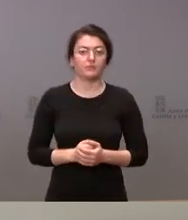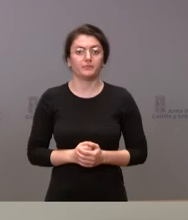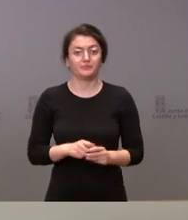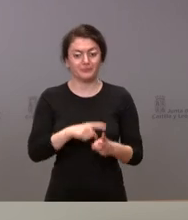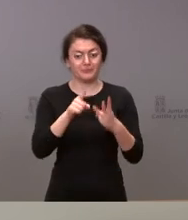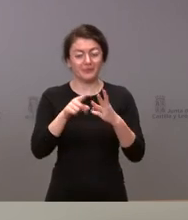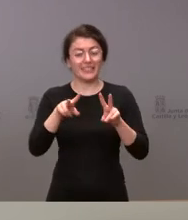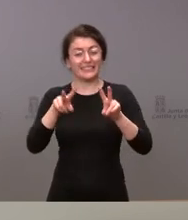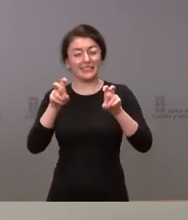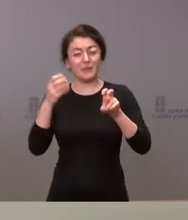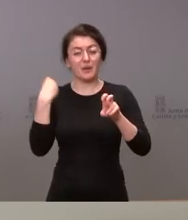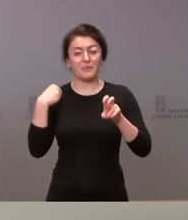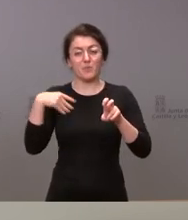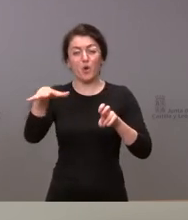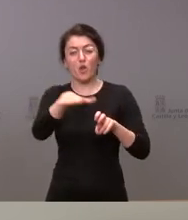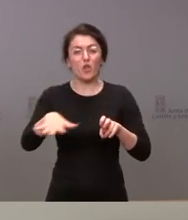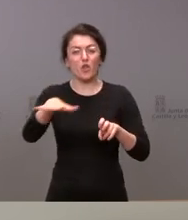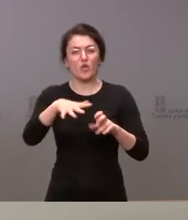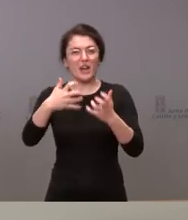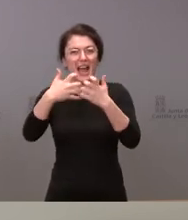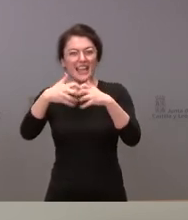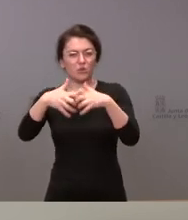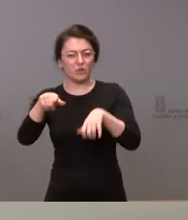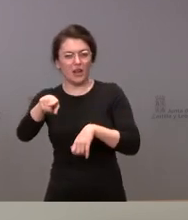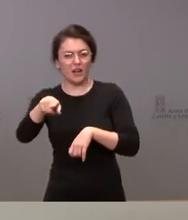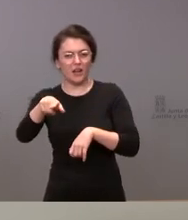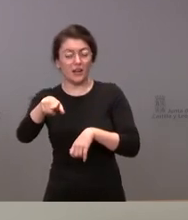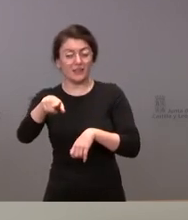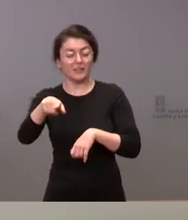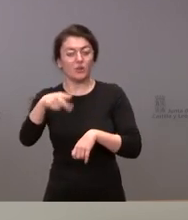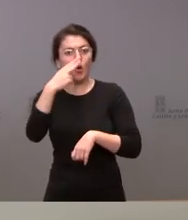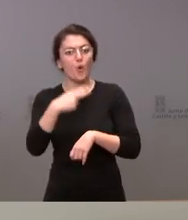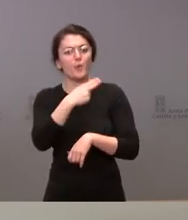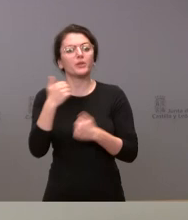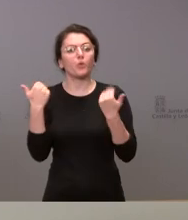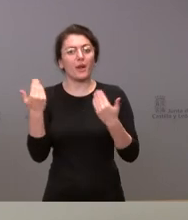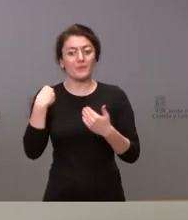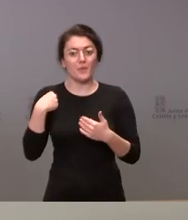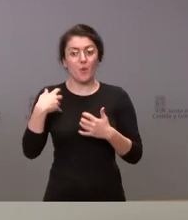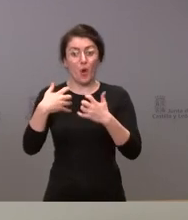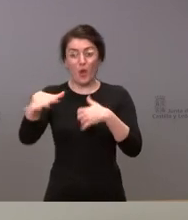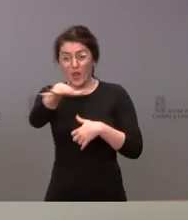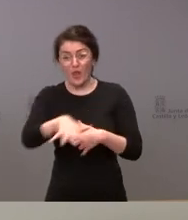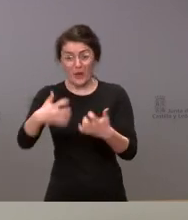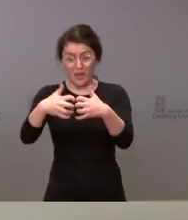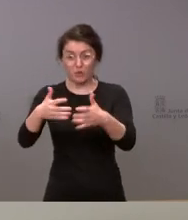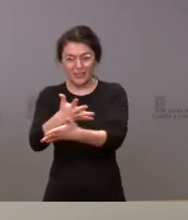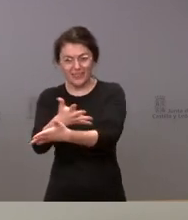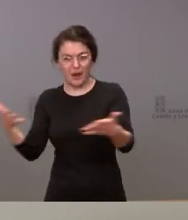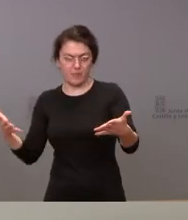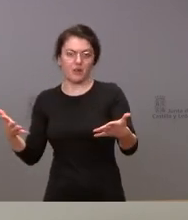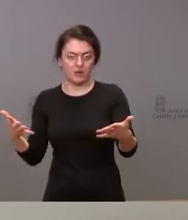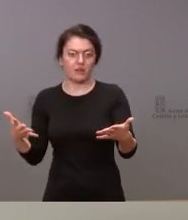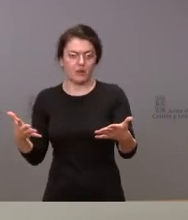pregunta usted por el polígono industrial de Villadangos nosotros tenemos un compromiso que es ampliar ese polígono industrial de Villadangos